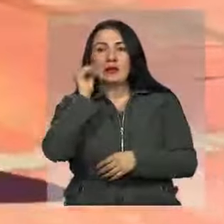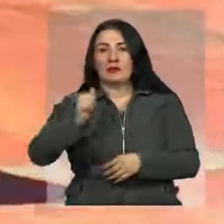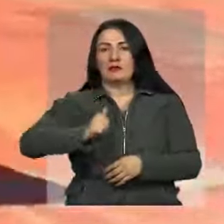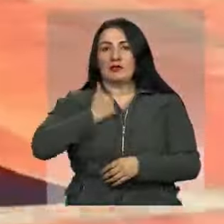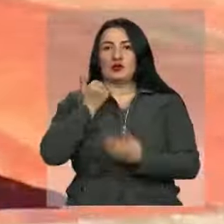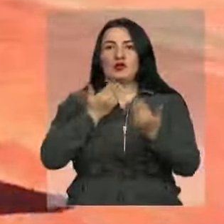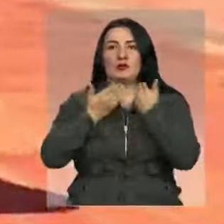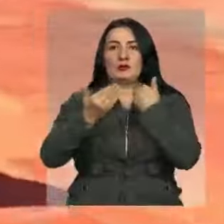lesiones personales.